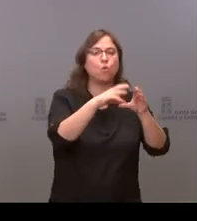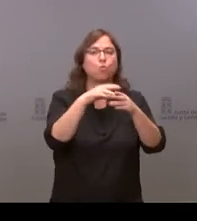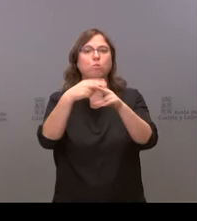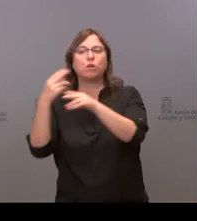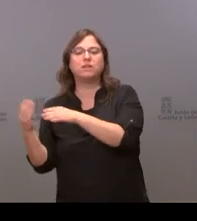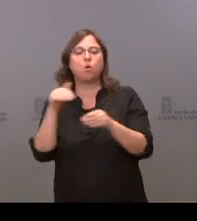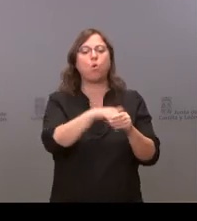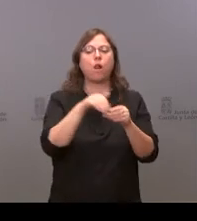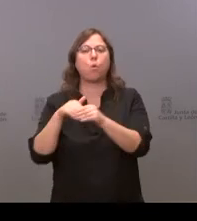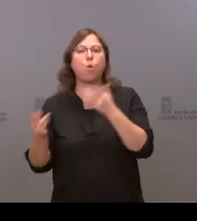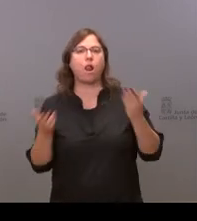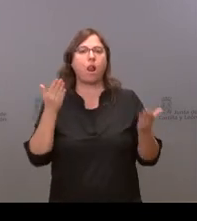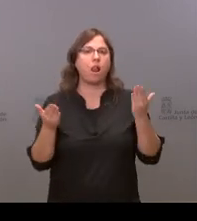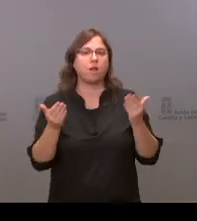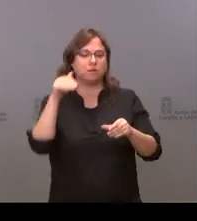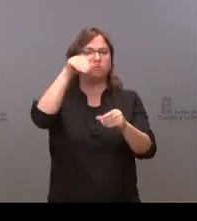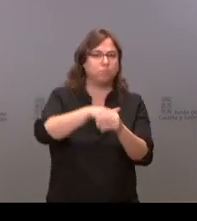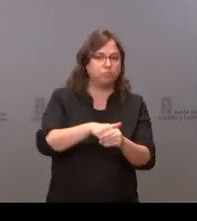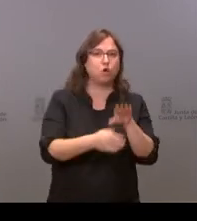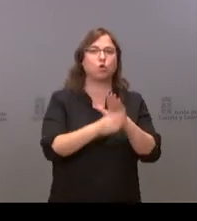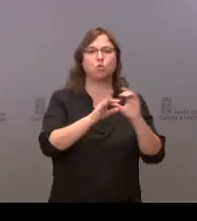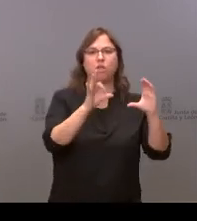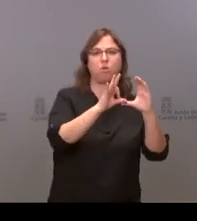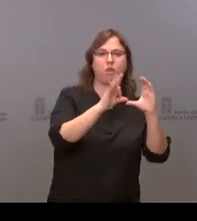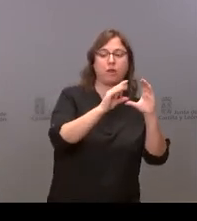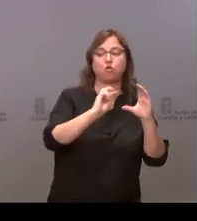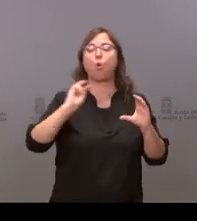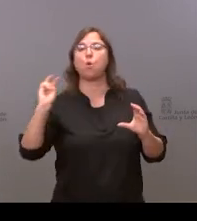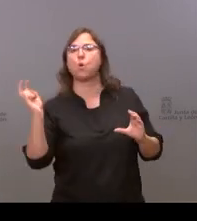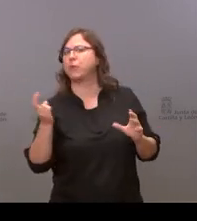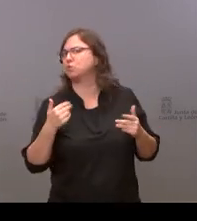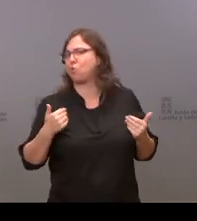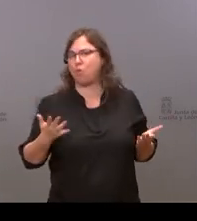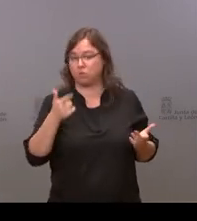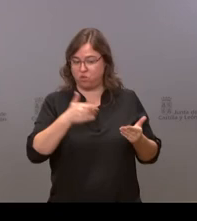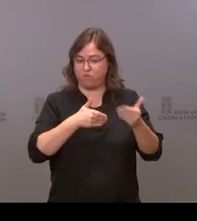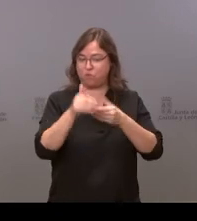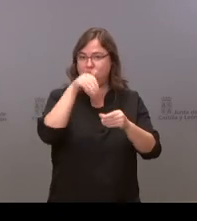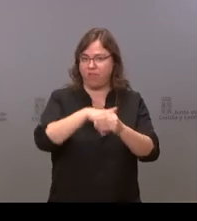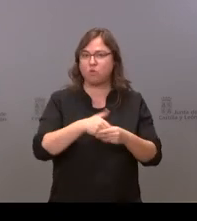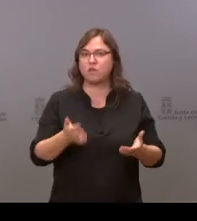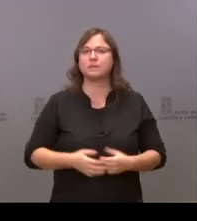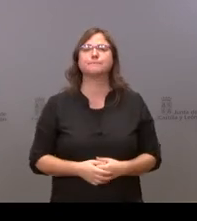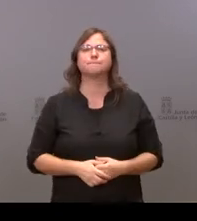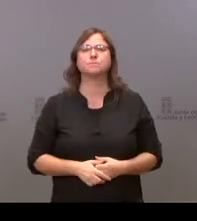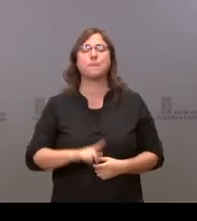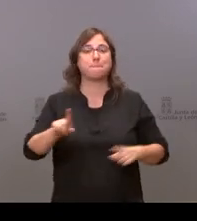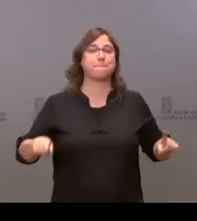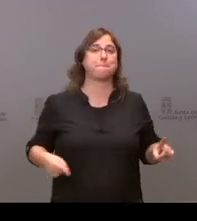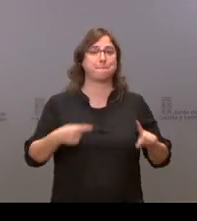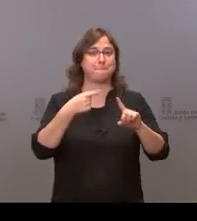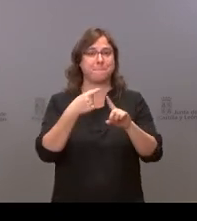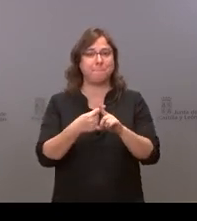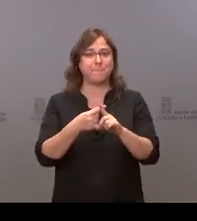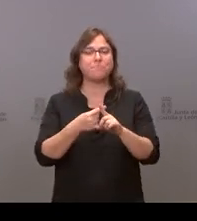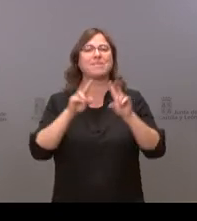si pretende seguir haciéndolo por ciudadanos o tiene otras posibilidades abiertas y ya por último un último esfuerzo también en materia sanitaria